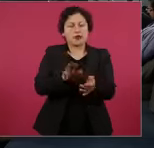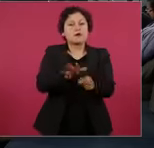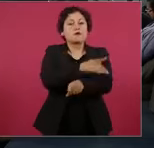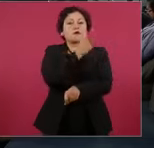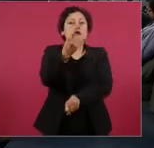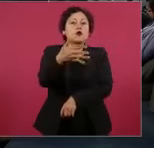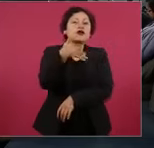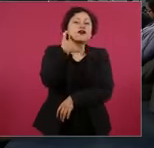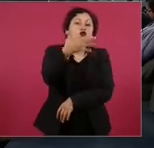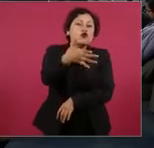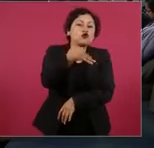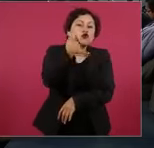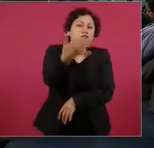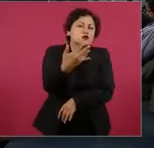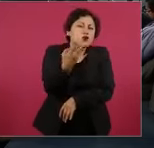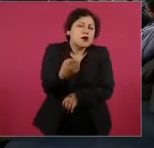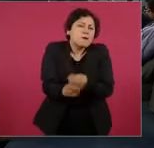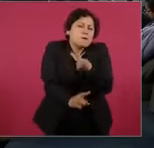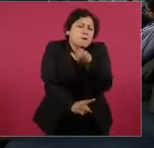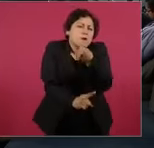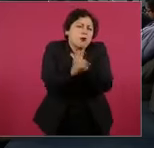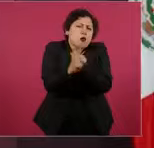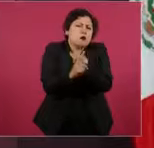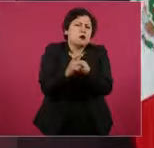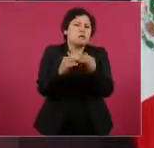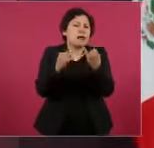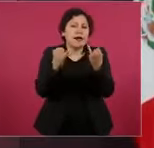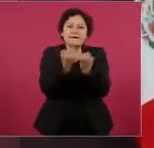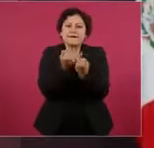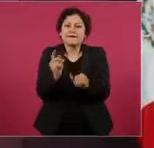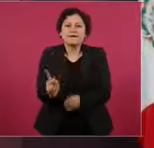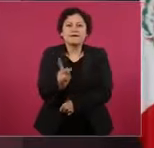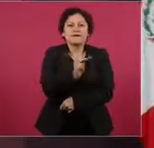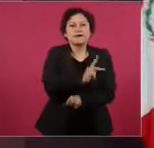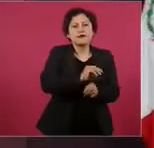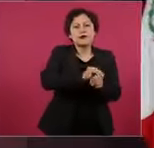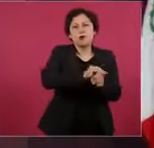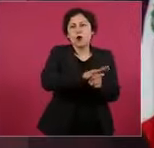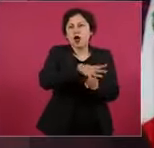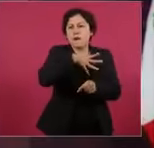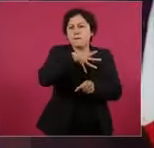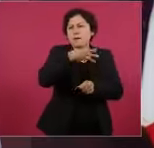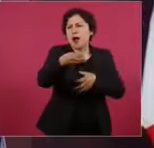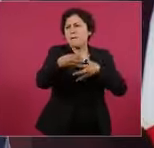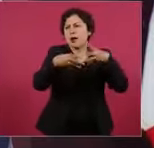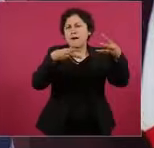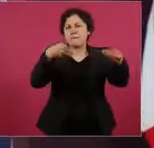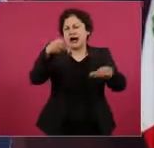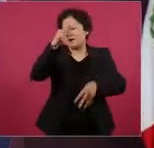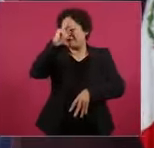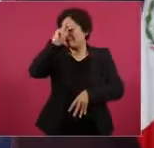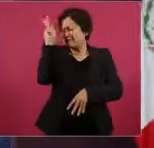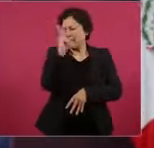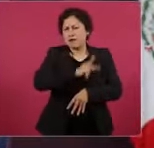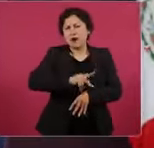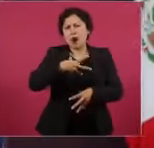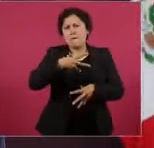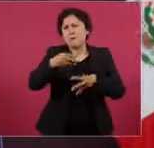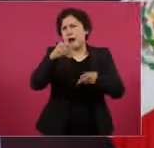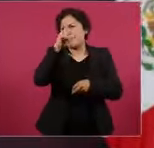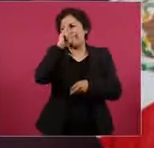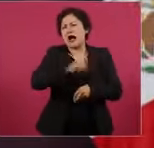no una pandemia, una peste, y eso es lo que